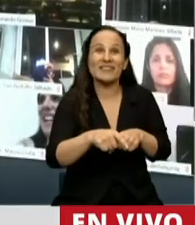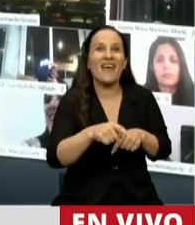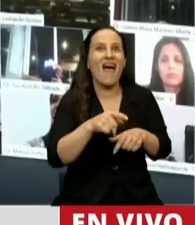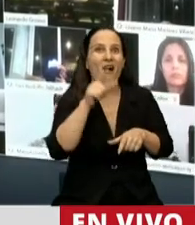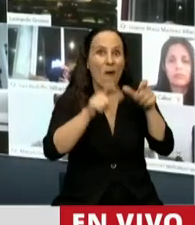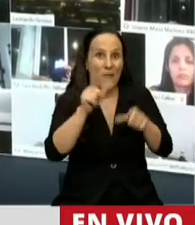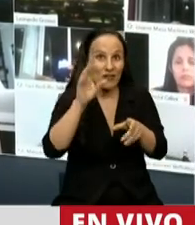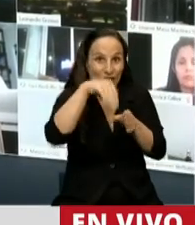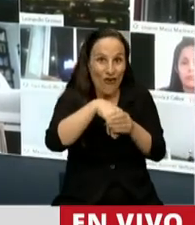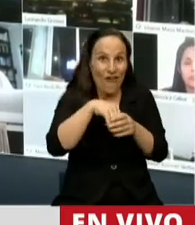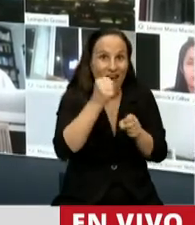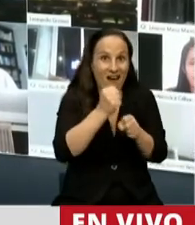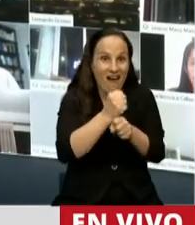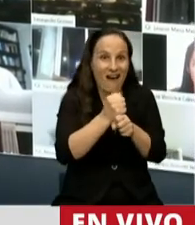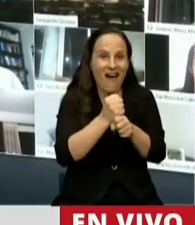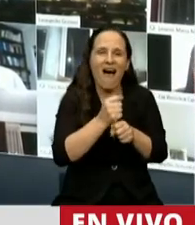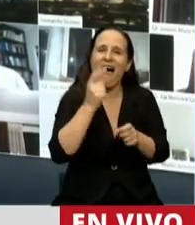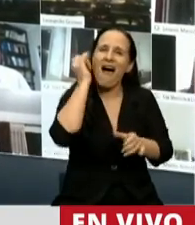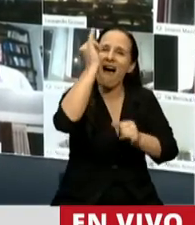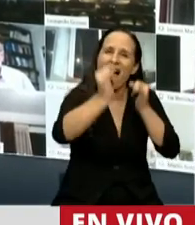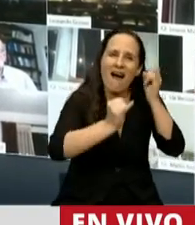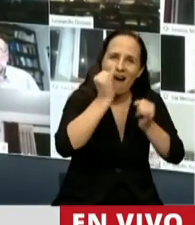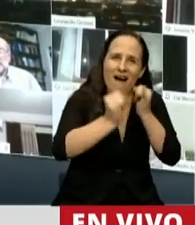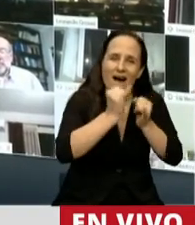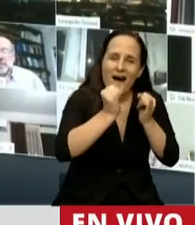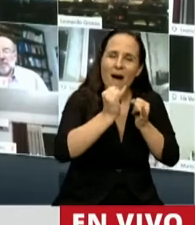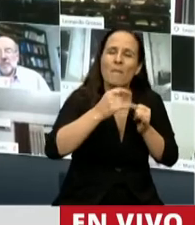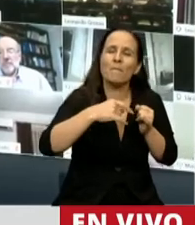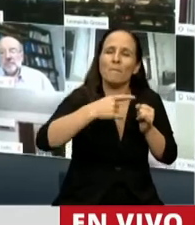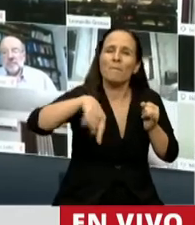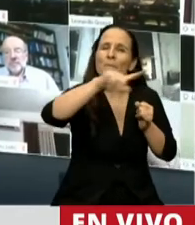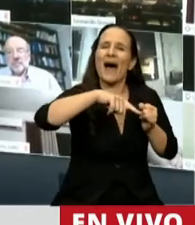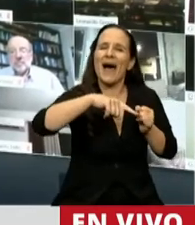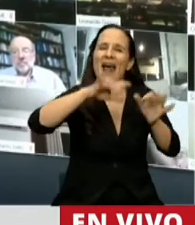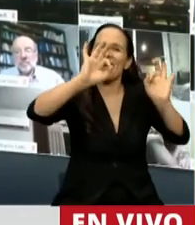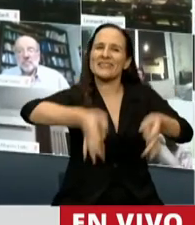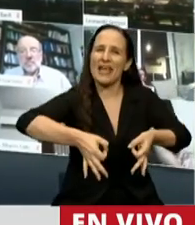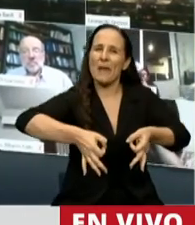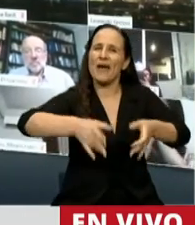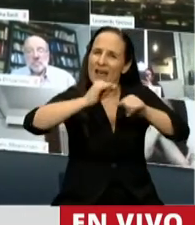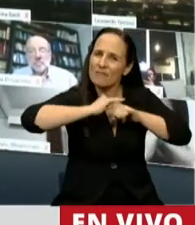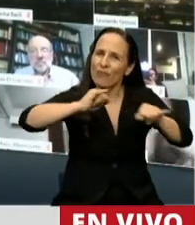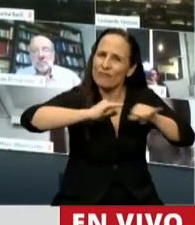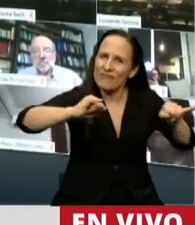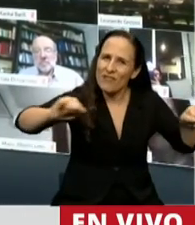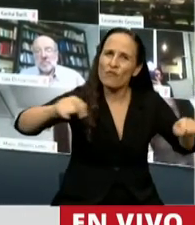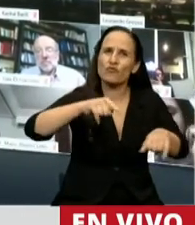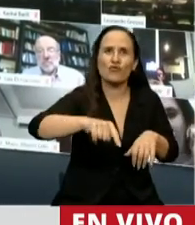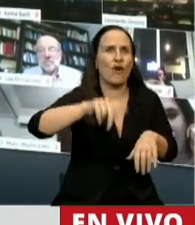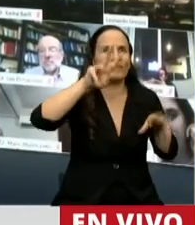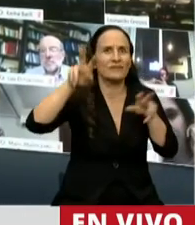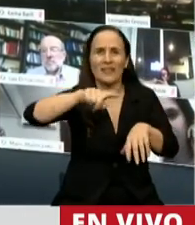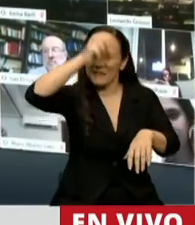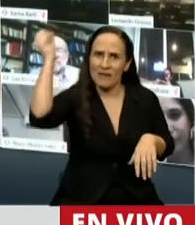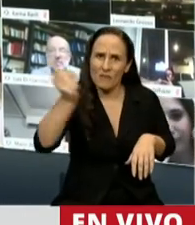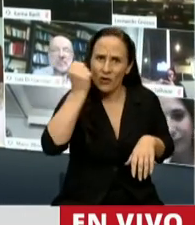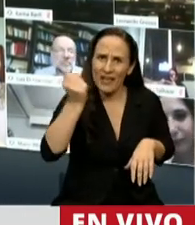intervinientes nos pudieran haber ilustrado y que hubiéramos podido tener más conocimiento y difusión de la importancia de este evento,